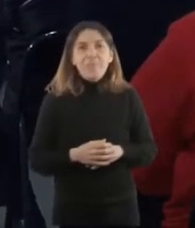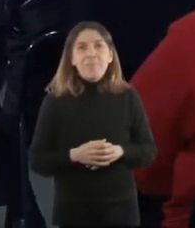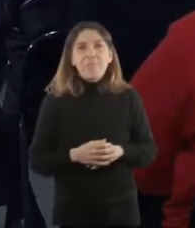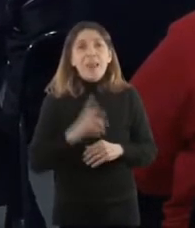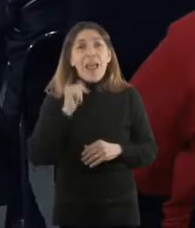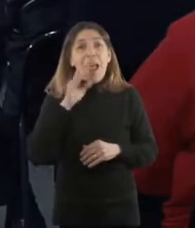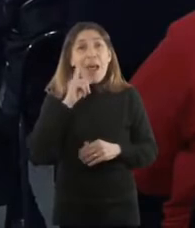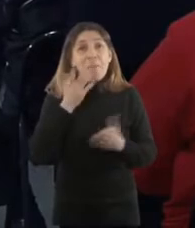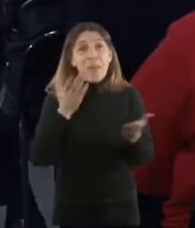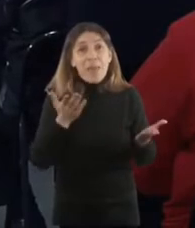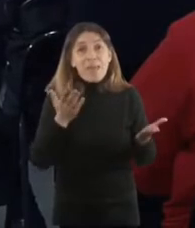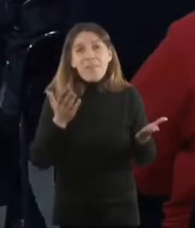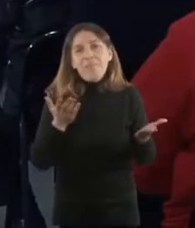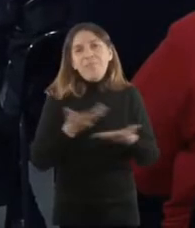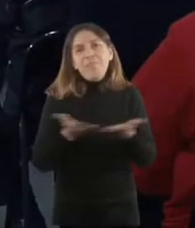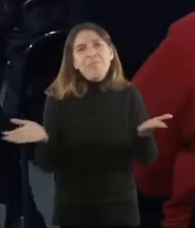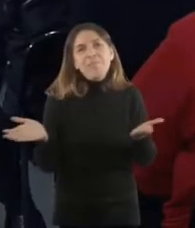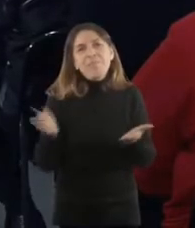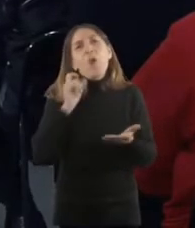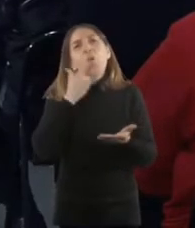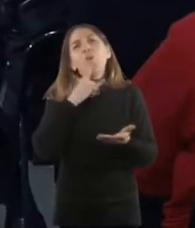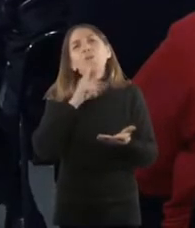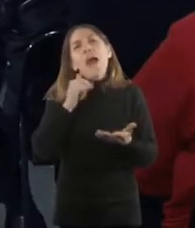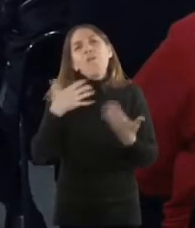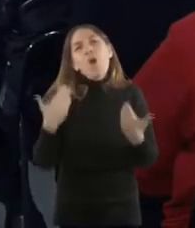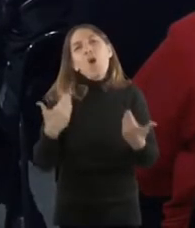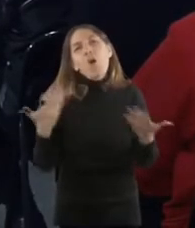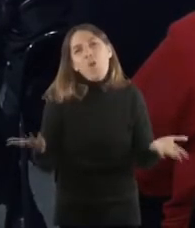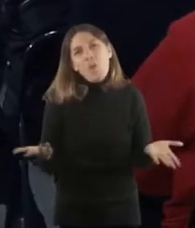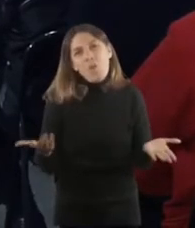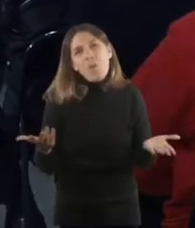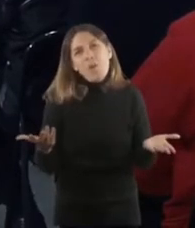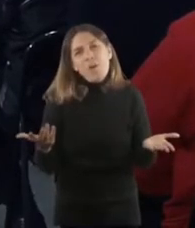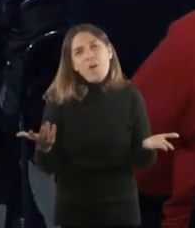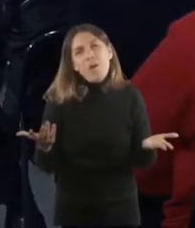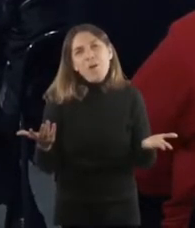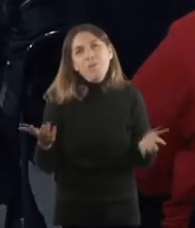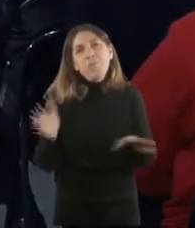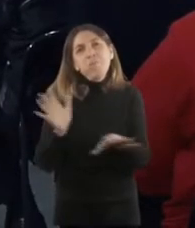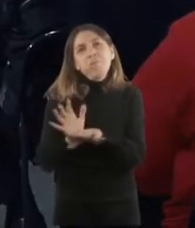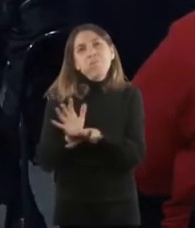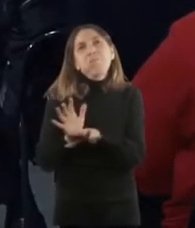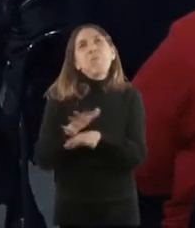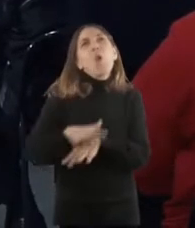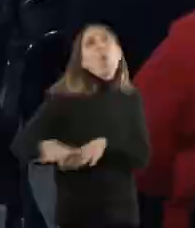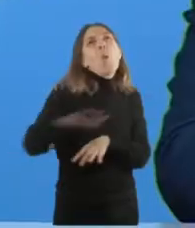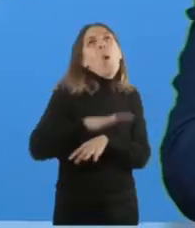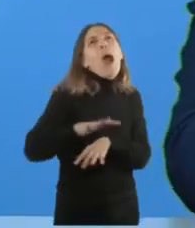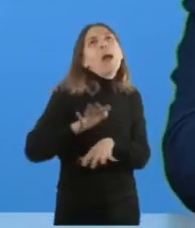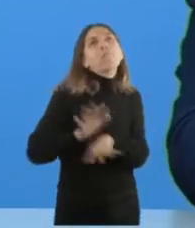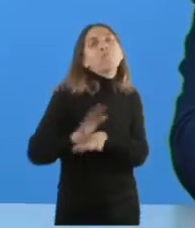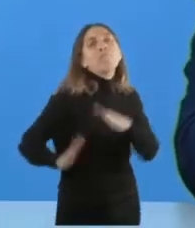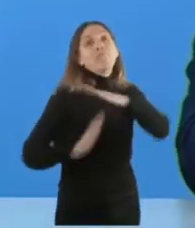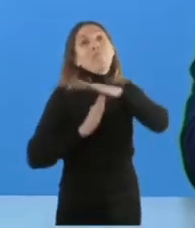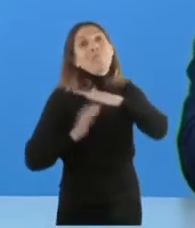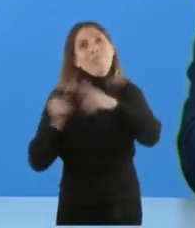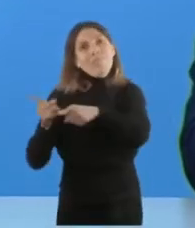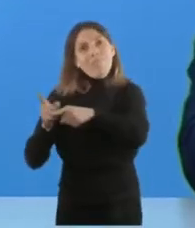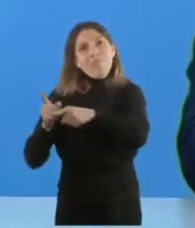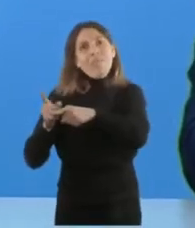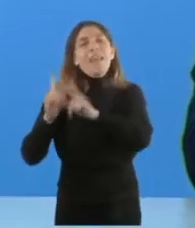Gabi, Gustavo obviamente, uno de los dueños de casa, y a todos los intendentes.